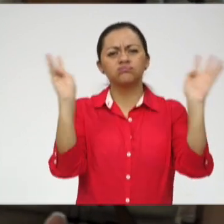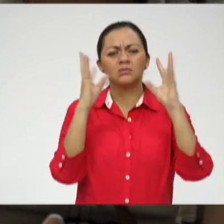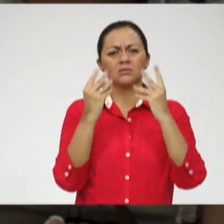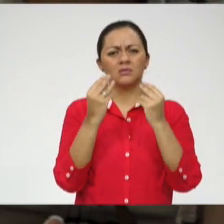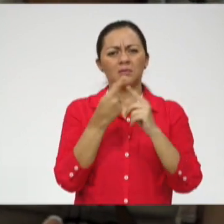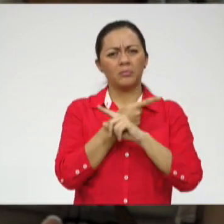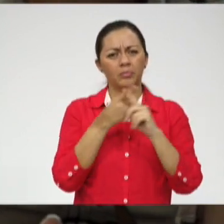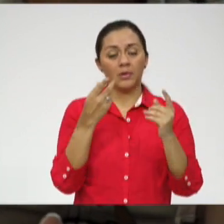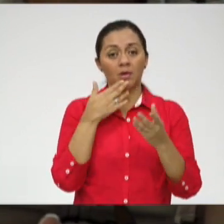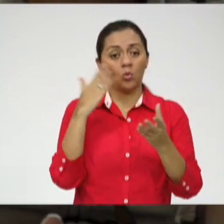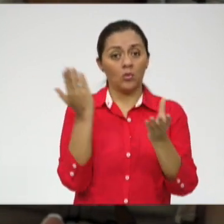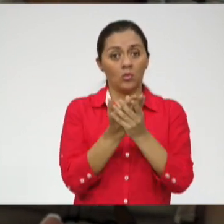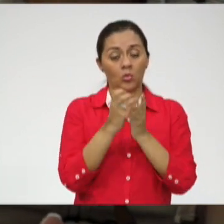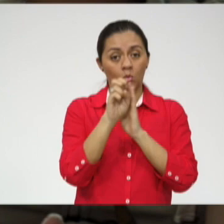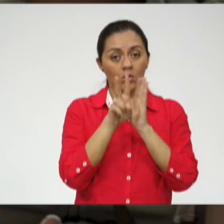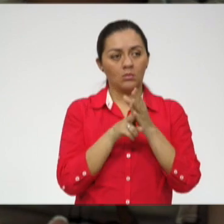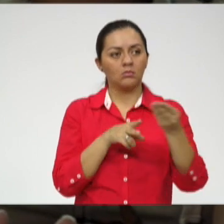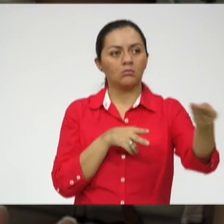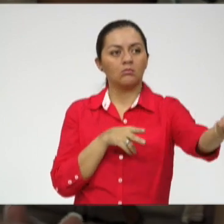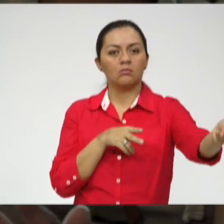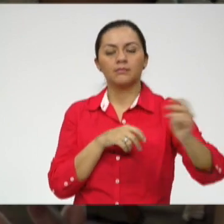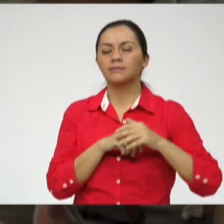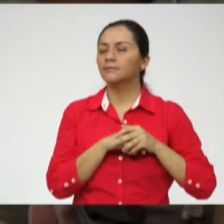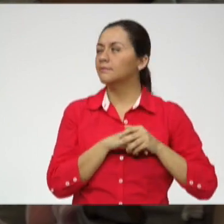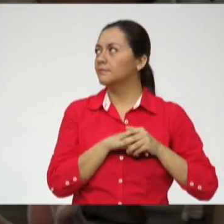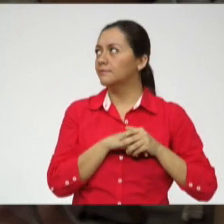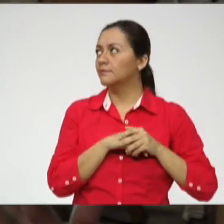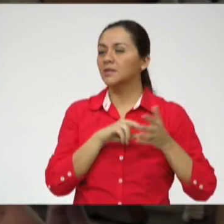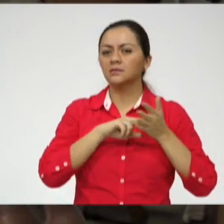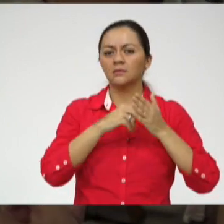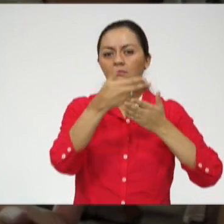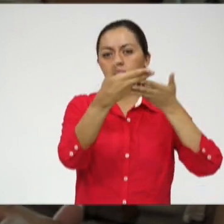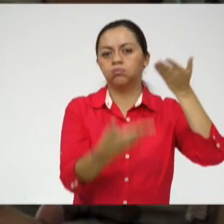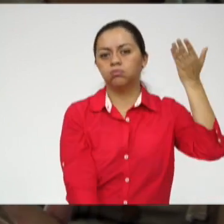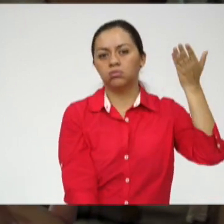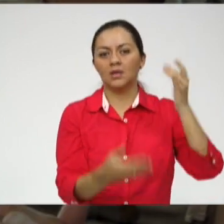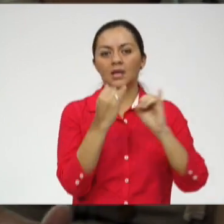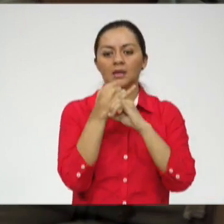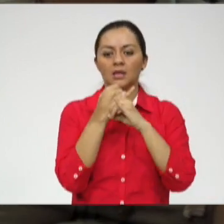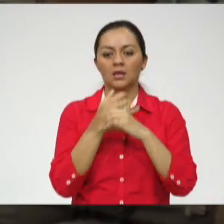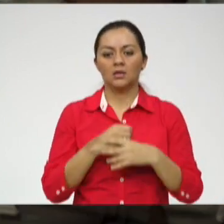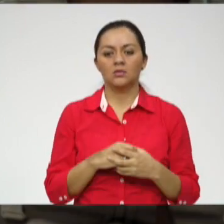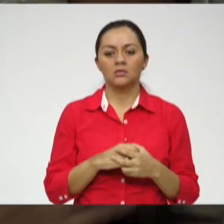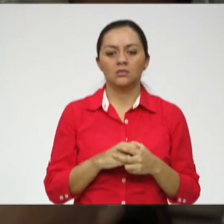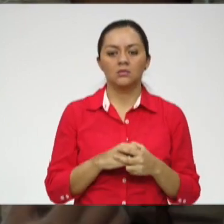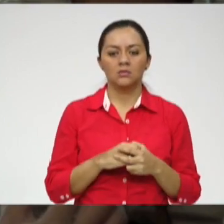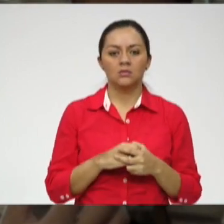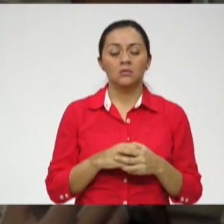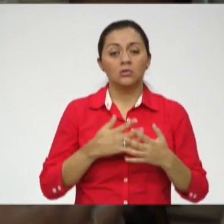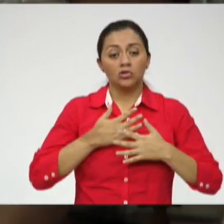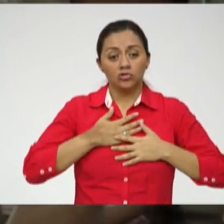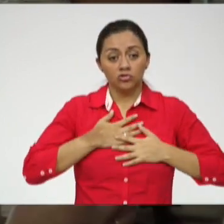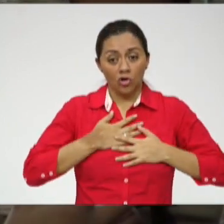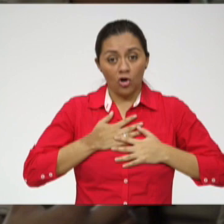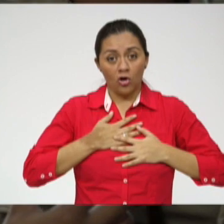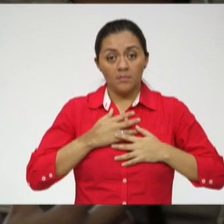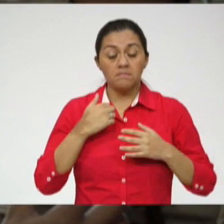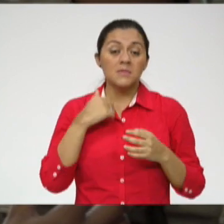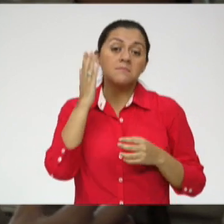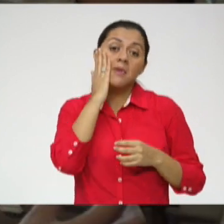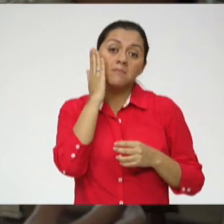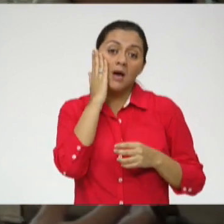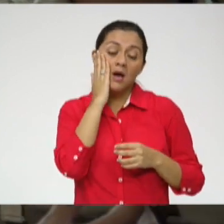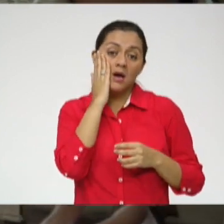a meter una carpeta y en esa empresa creo que todos son, hasta el gerente. En mi caso, mi mamá,